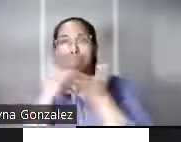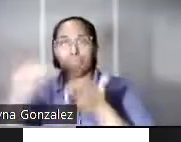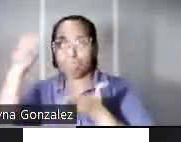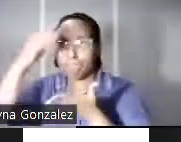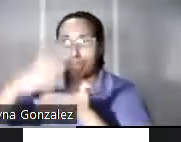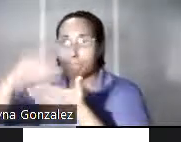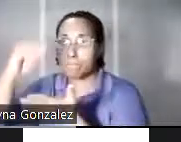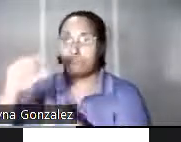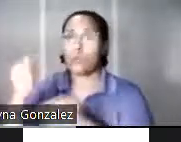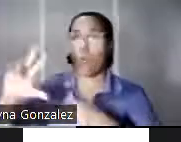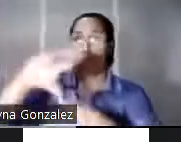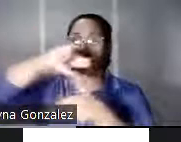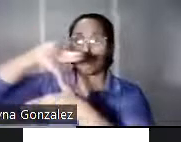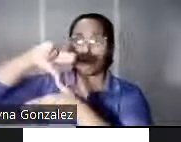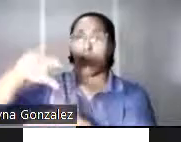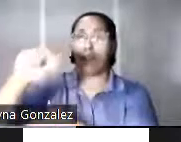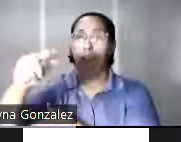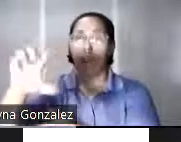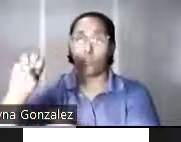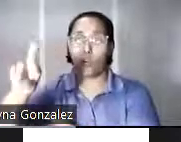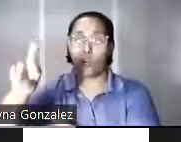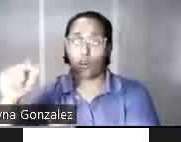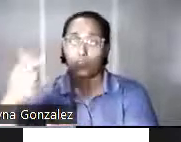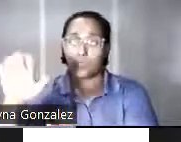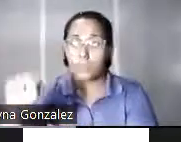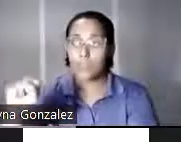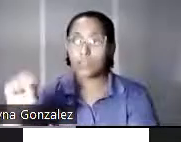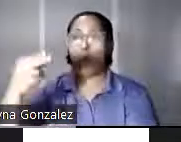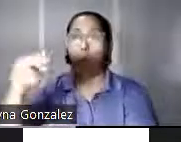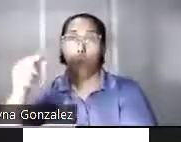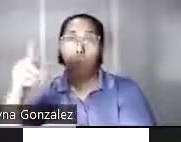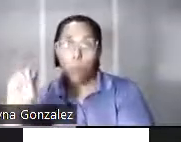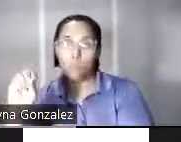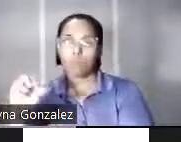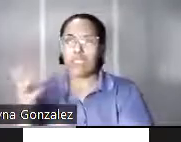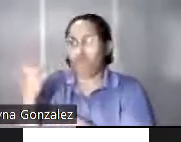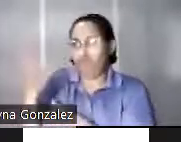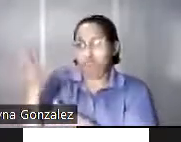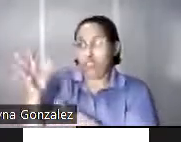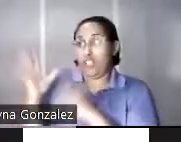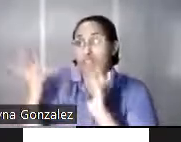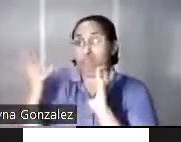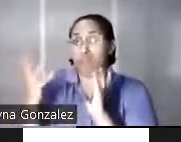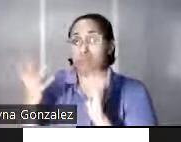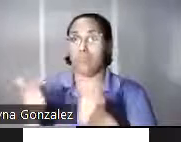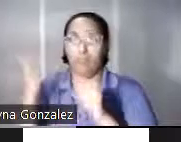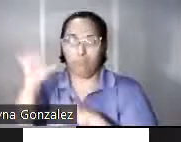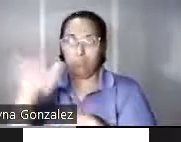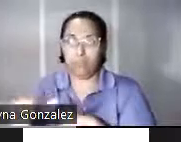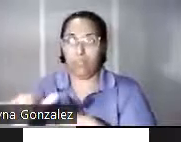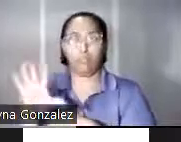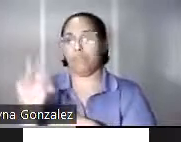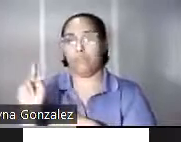Georges y Hugo, por ejemplo, ya habían caducado. Además, que la era digital,